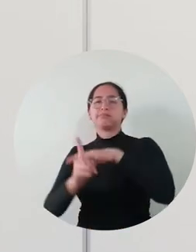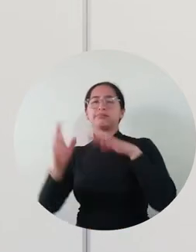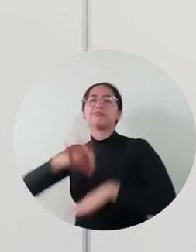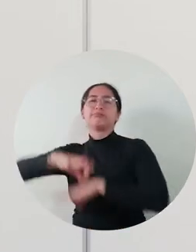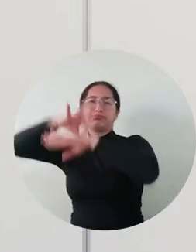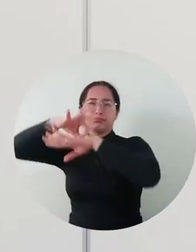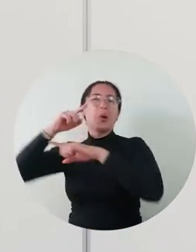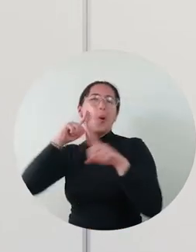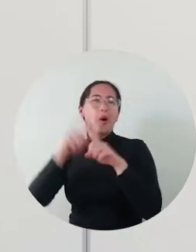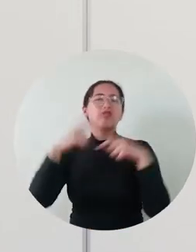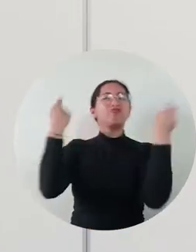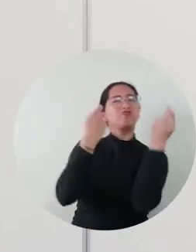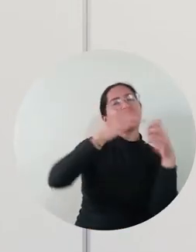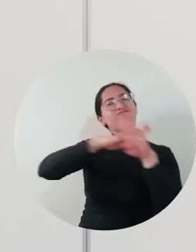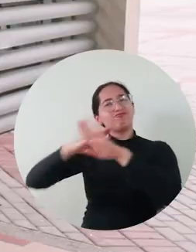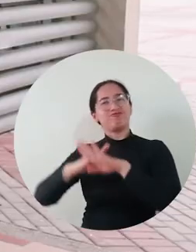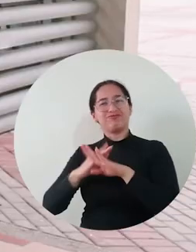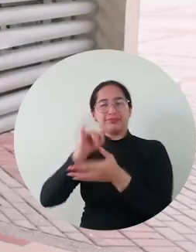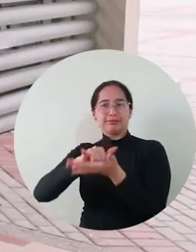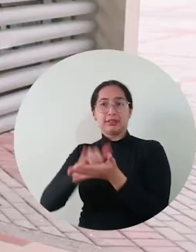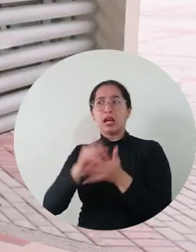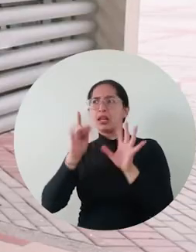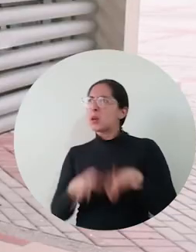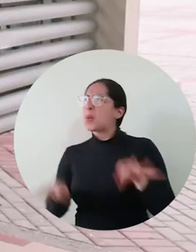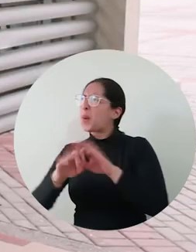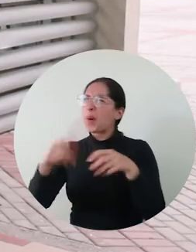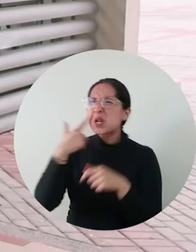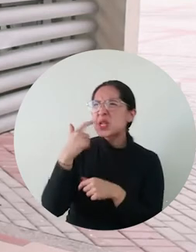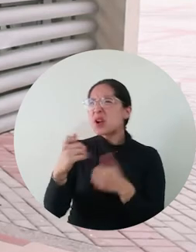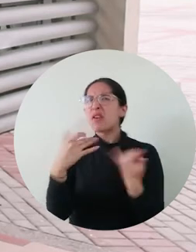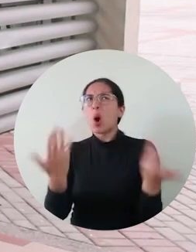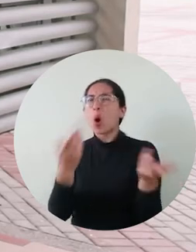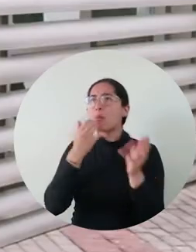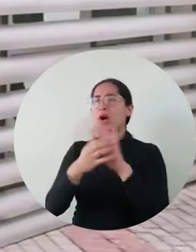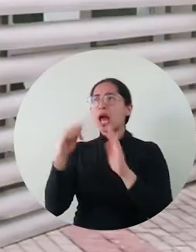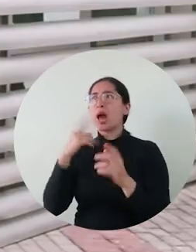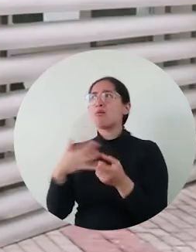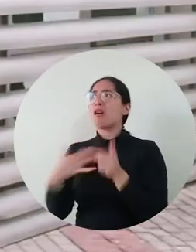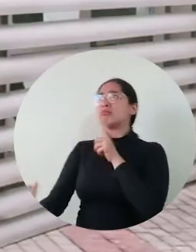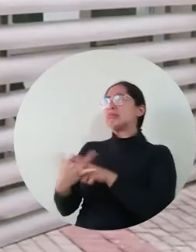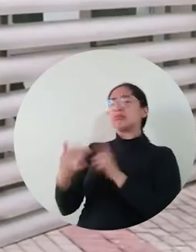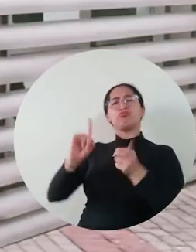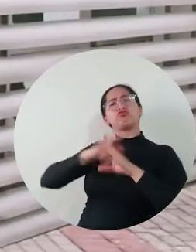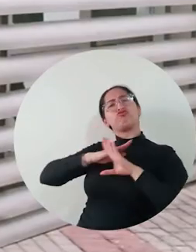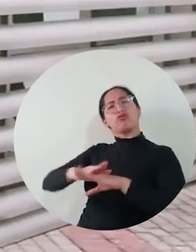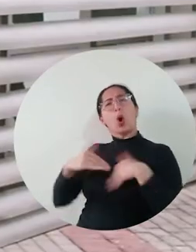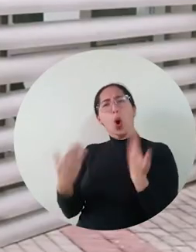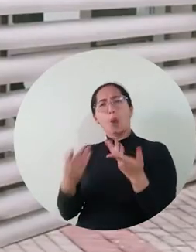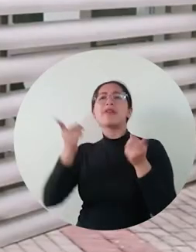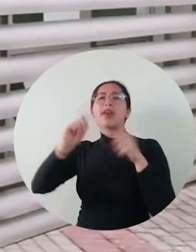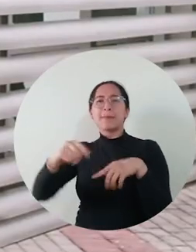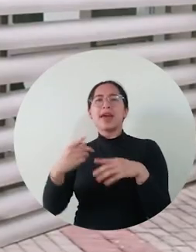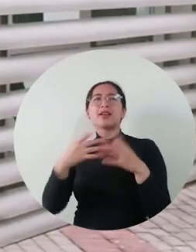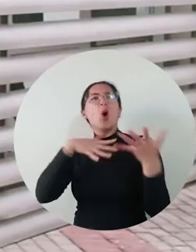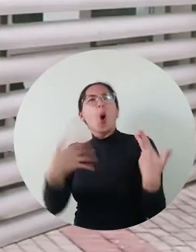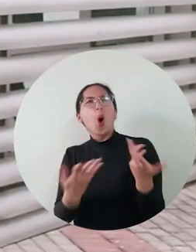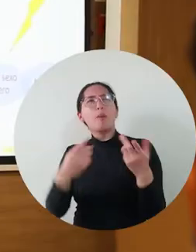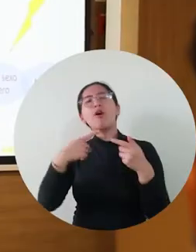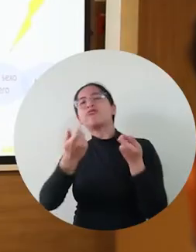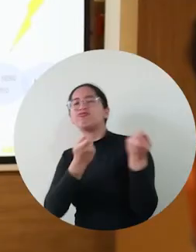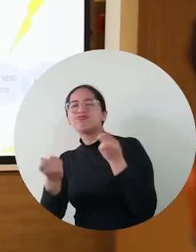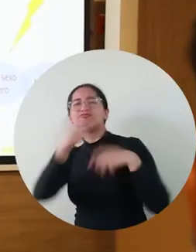inclusión, por el amor, por el respeto. Un evento muy significativo para poder discutir cómo se van a aceptar los derechos de personas LGBTIQ+.